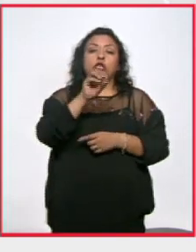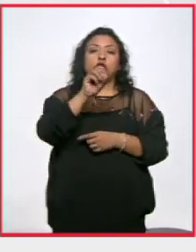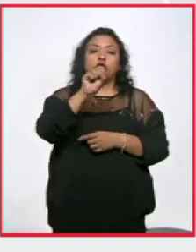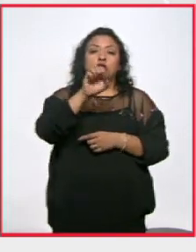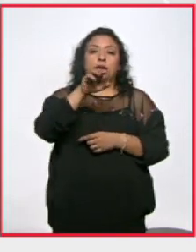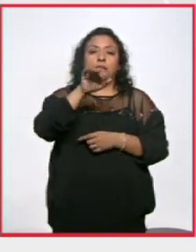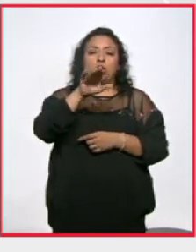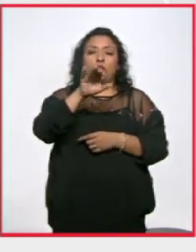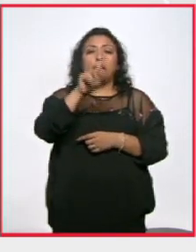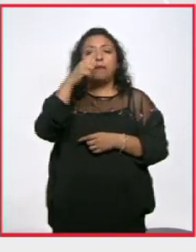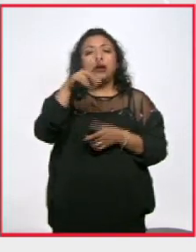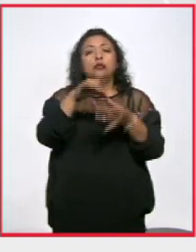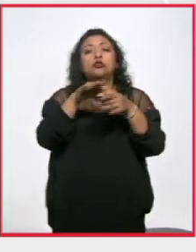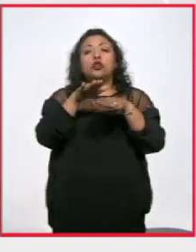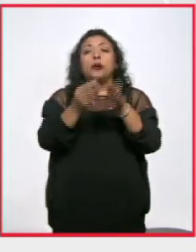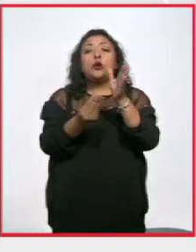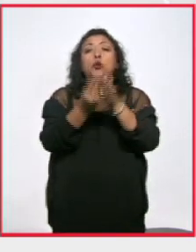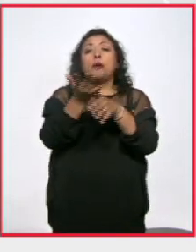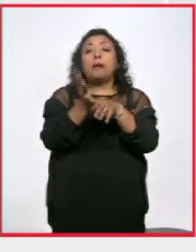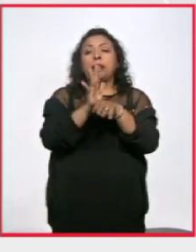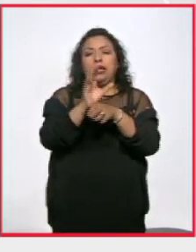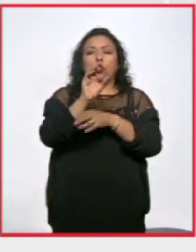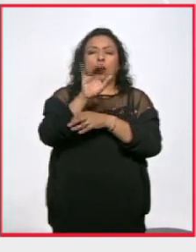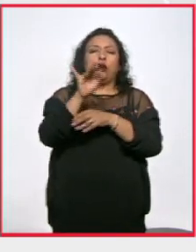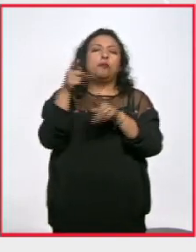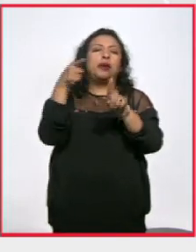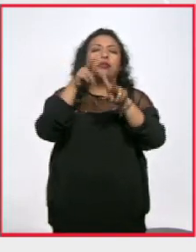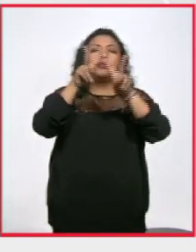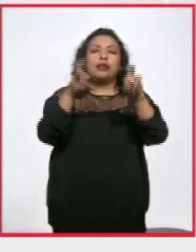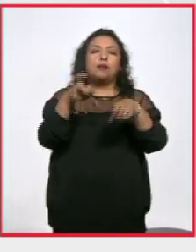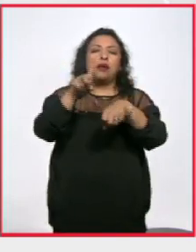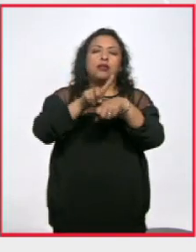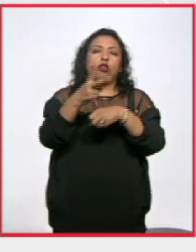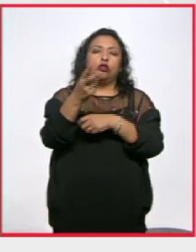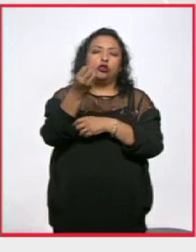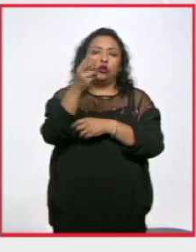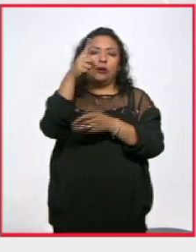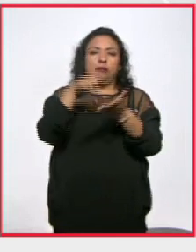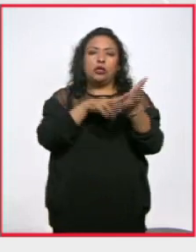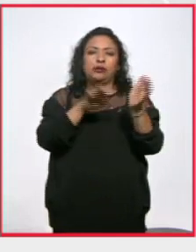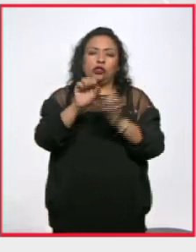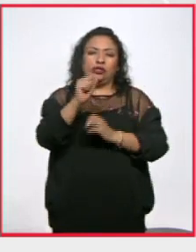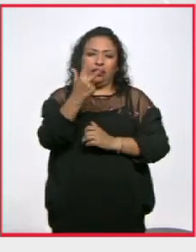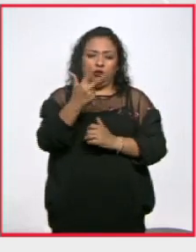para hablar de su más reciente película Olimpia que tiene que ver con el 2 de octubre de 1968.